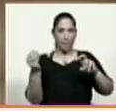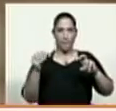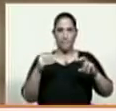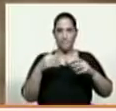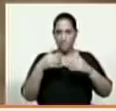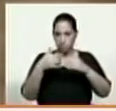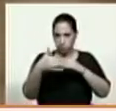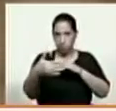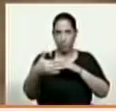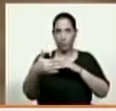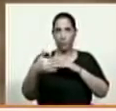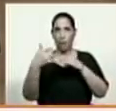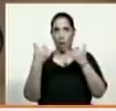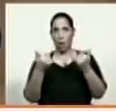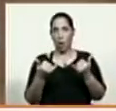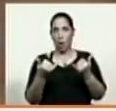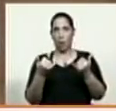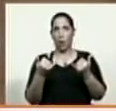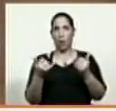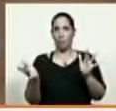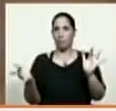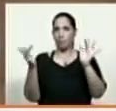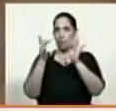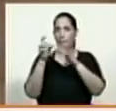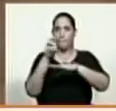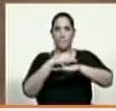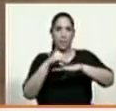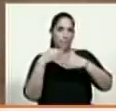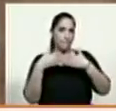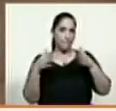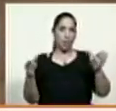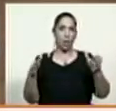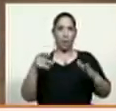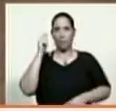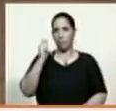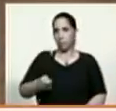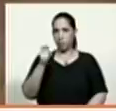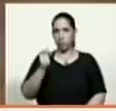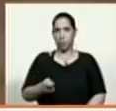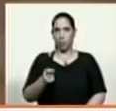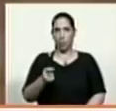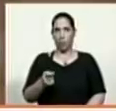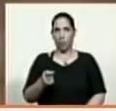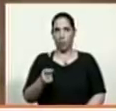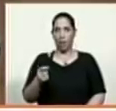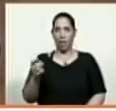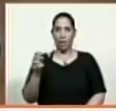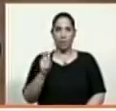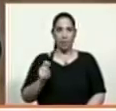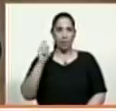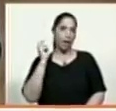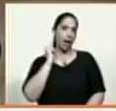pero nos vamos a trasladar a la sede del Ministerio Público. Palabras del Fiscal Tarek William Zapp. Adelante.